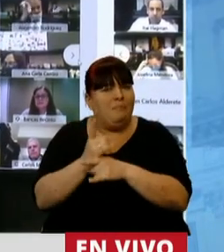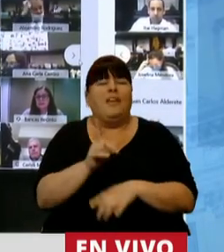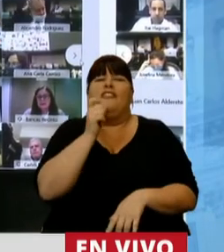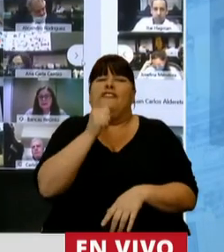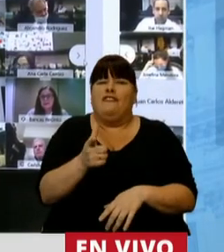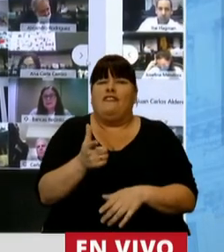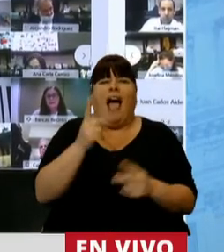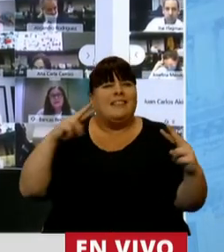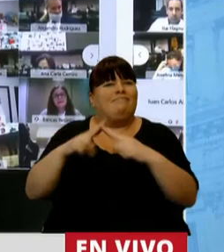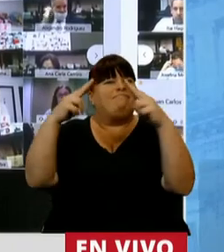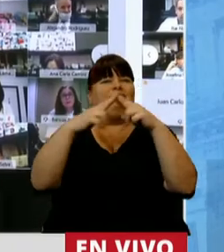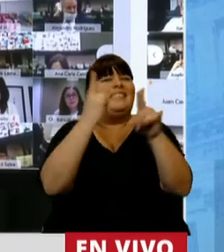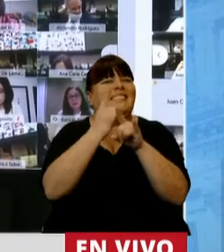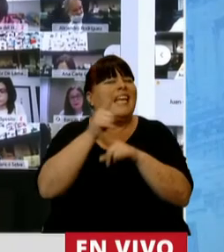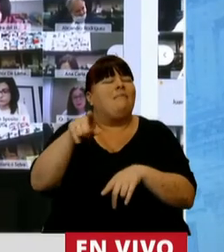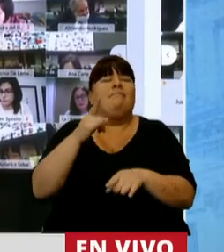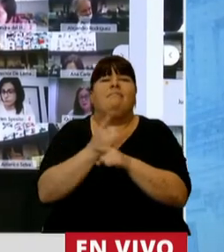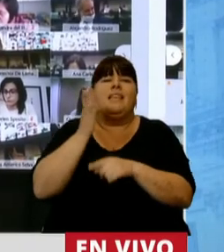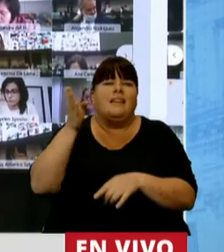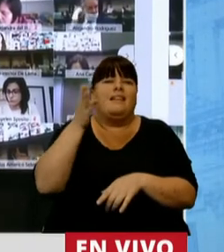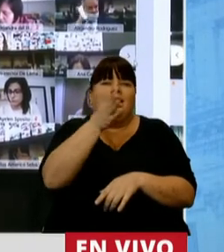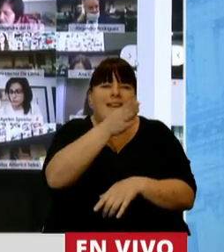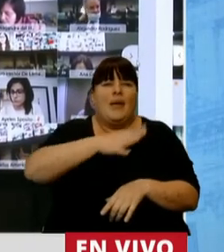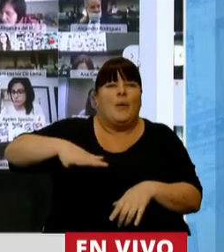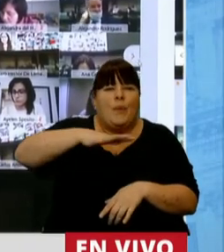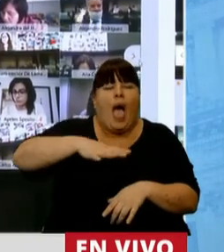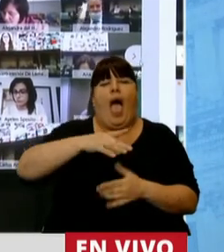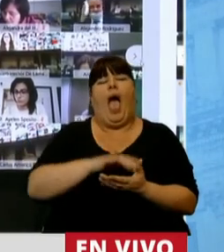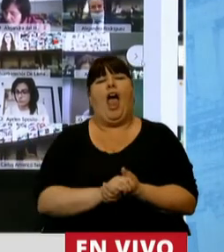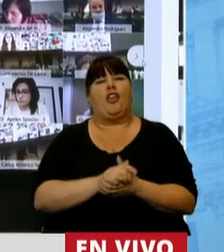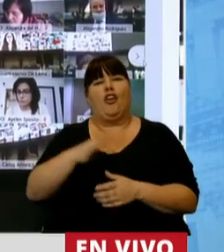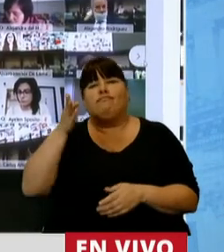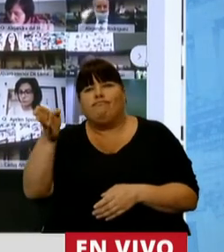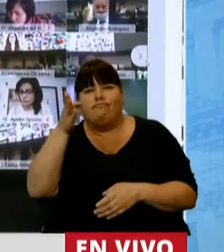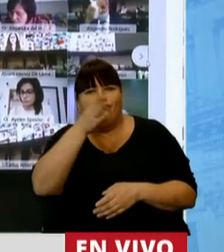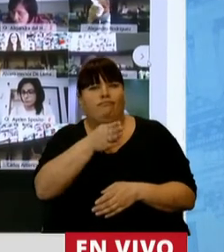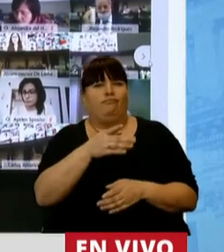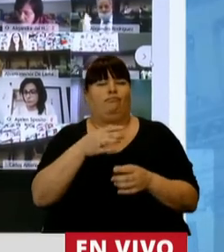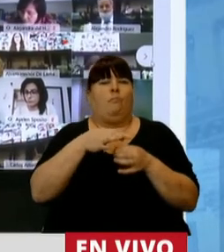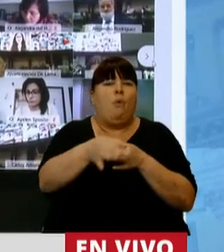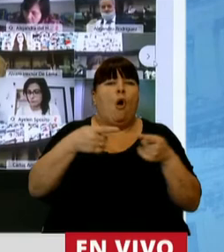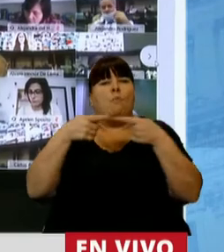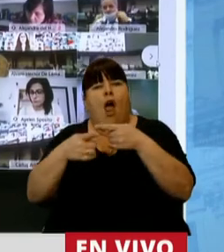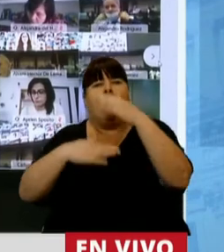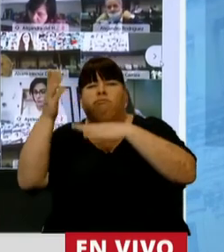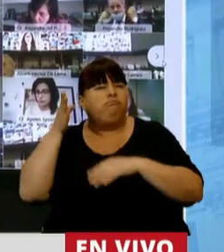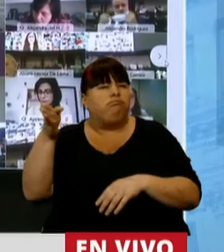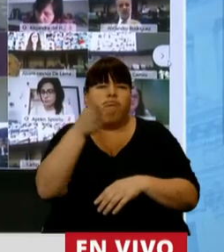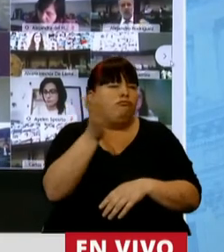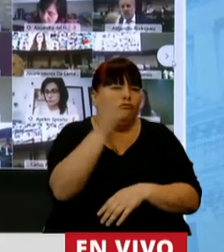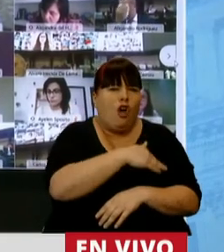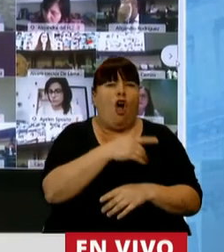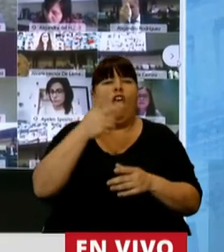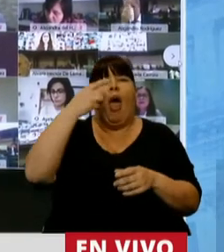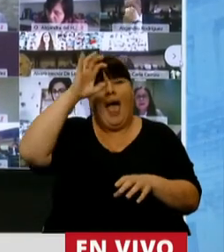fácil cruzarlo, porque permanentemente recorría las localidades, los barrios, los puertos, las obras, las